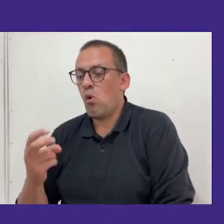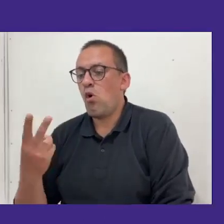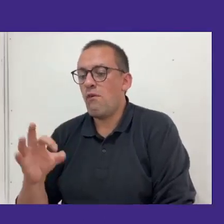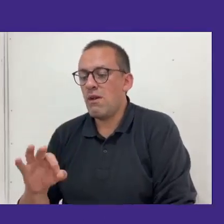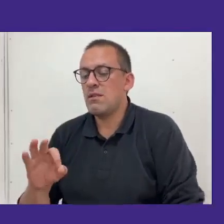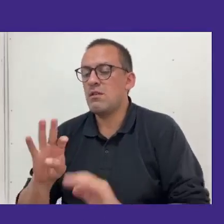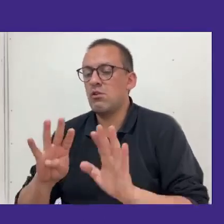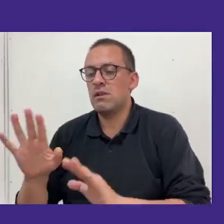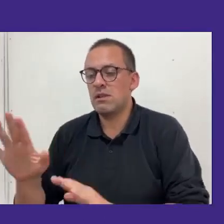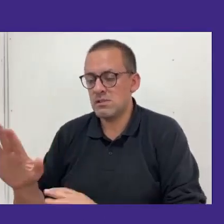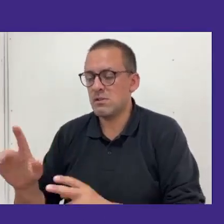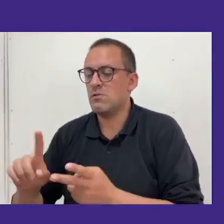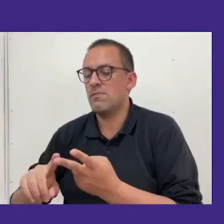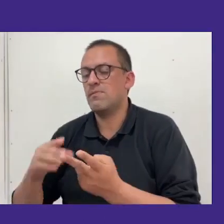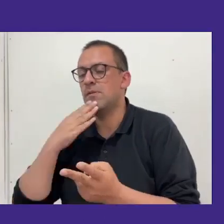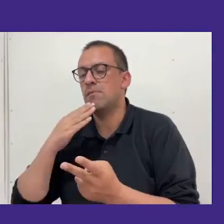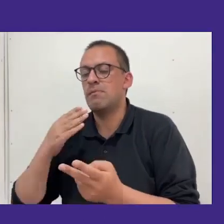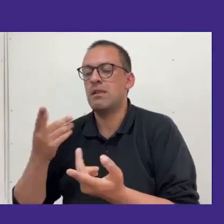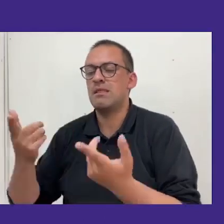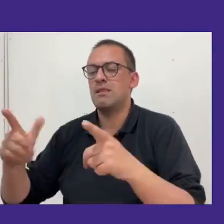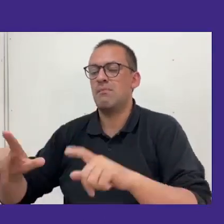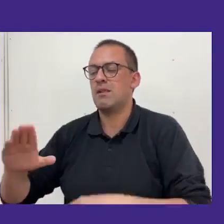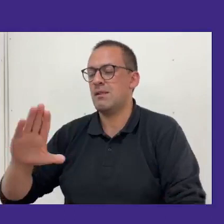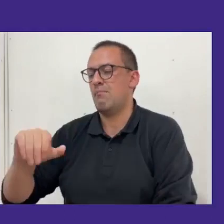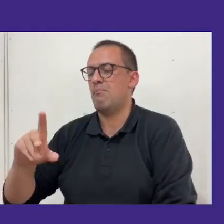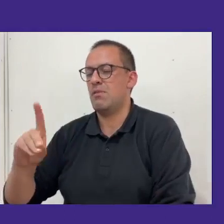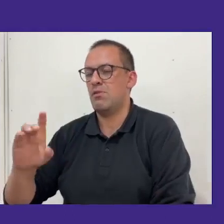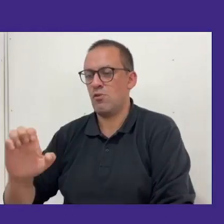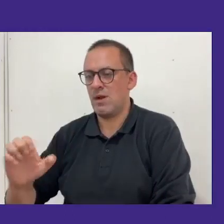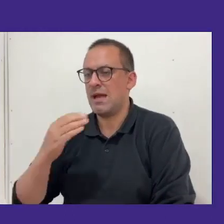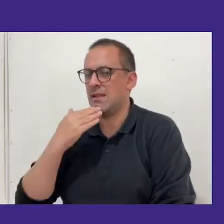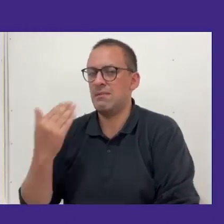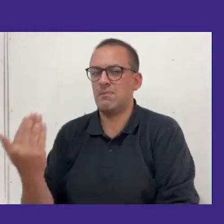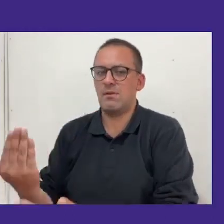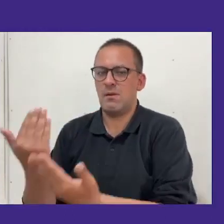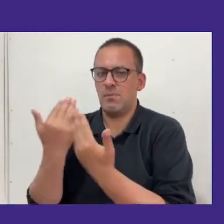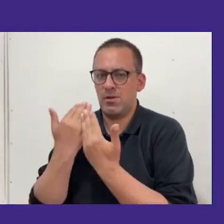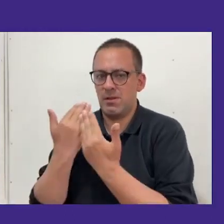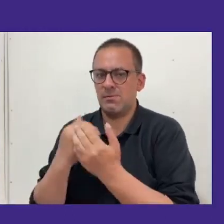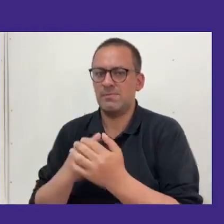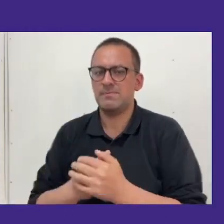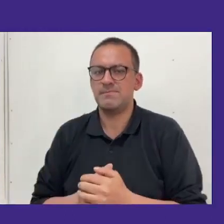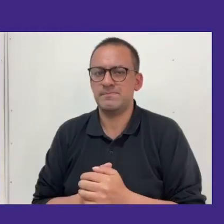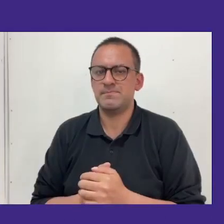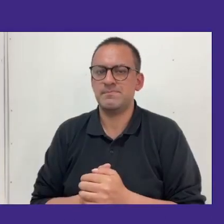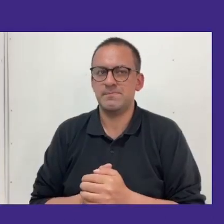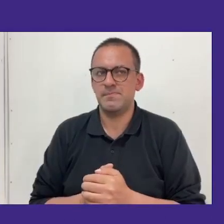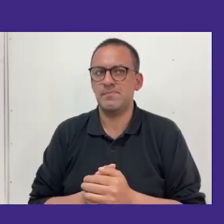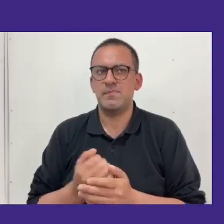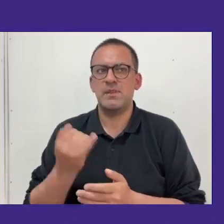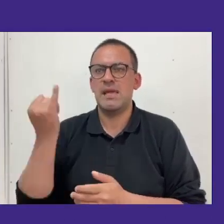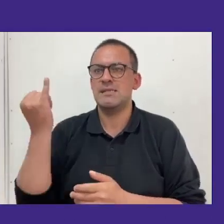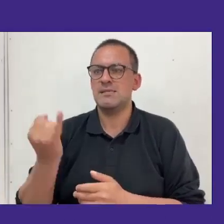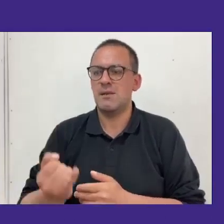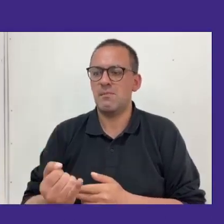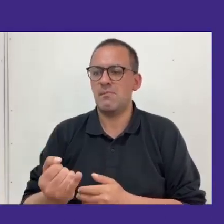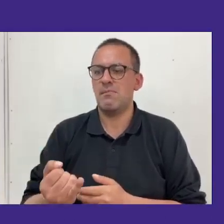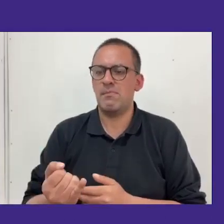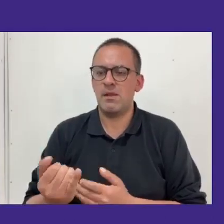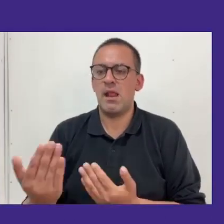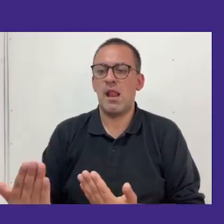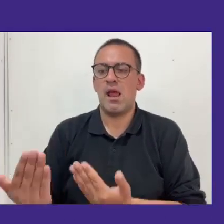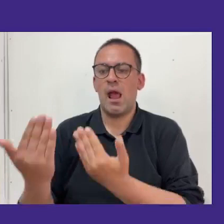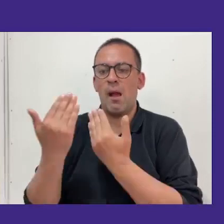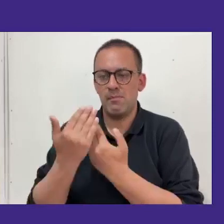CADE que nos han apoyado con su gestión con su administración y bueno siempre el soporte